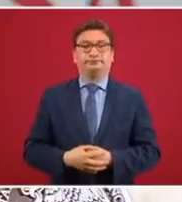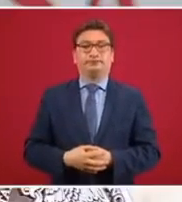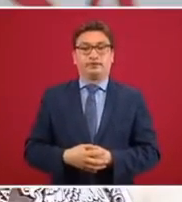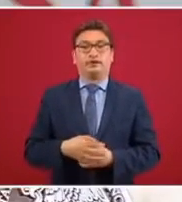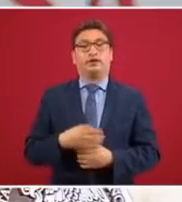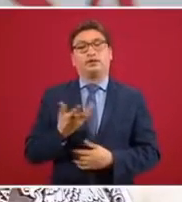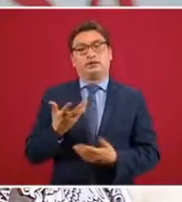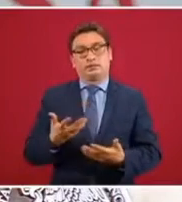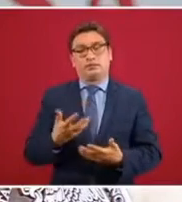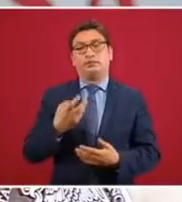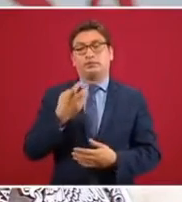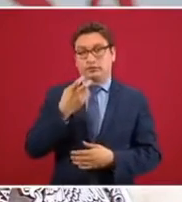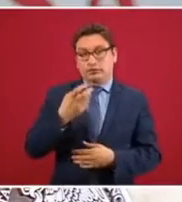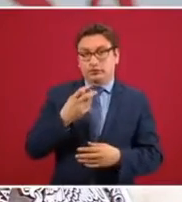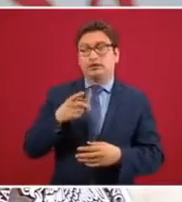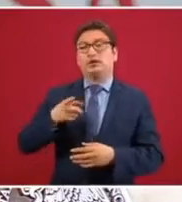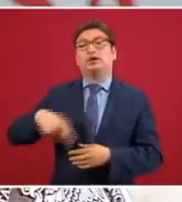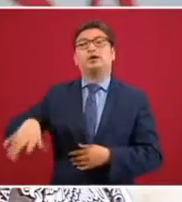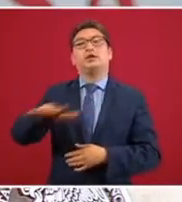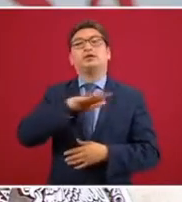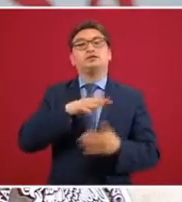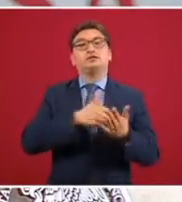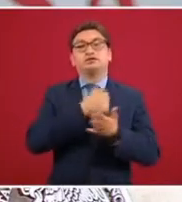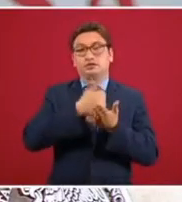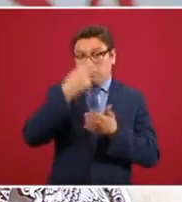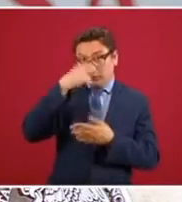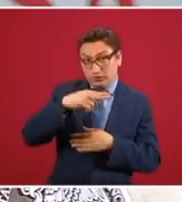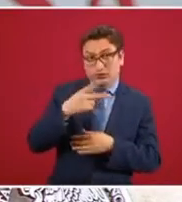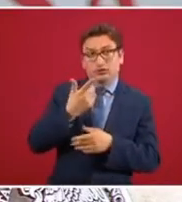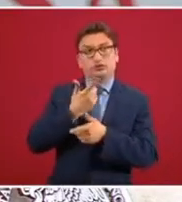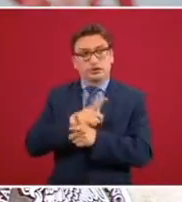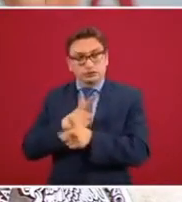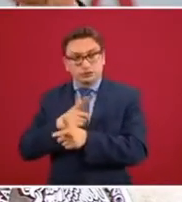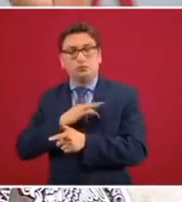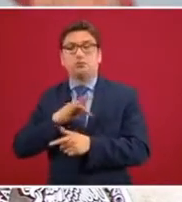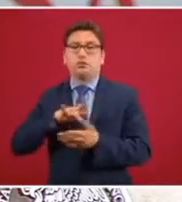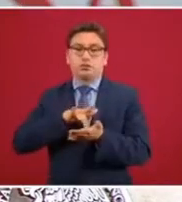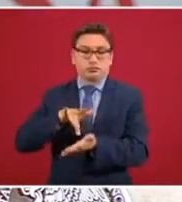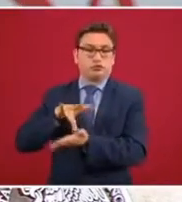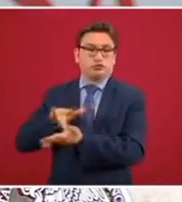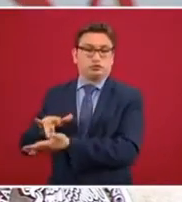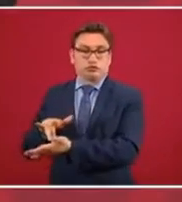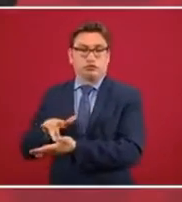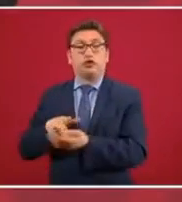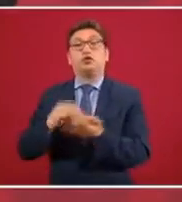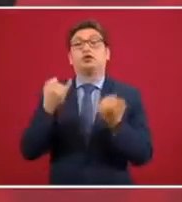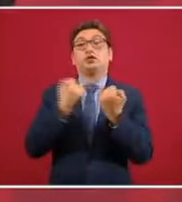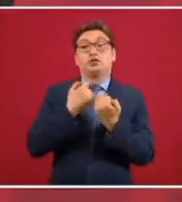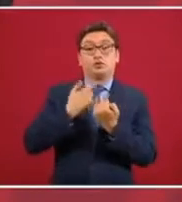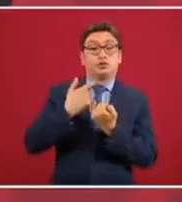eso para taxistas en la Ciudad de México, taxistas en Quintana Roo,